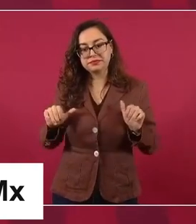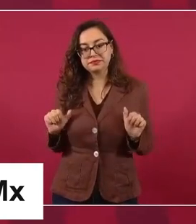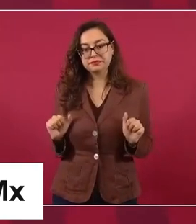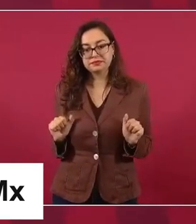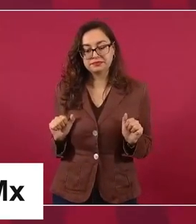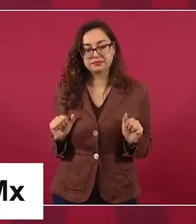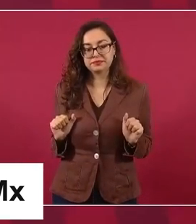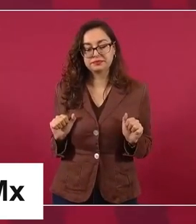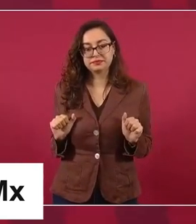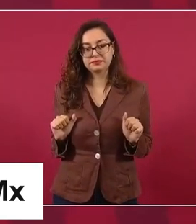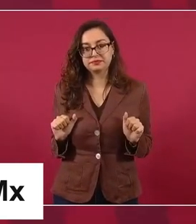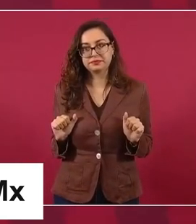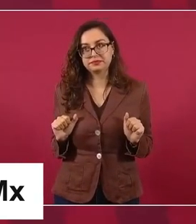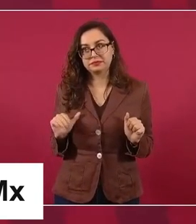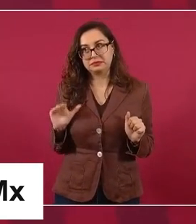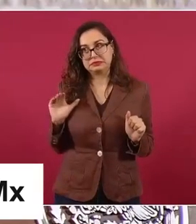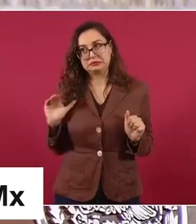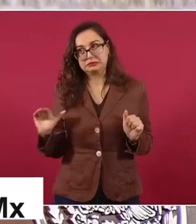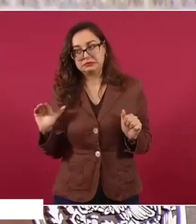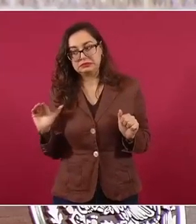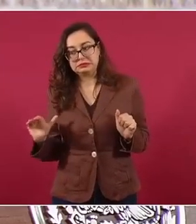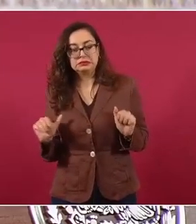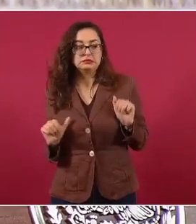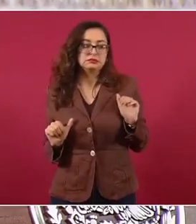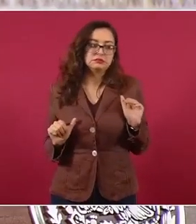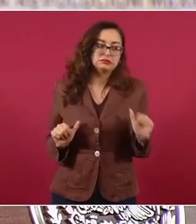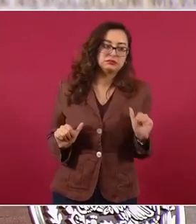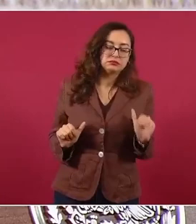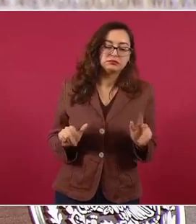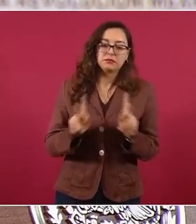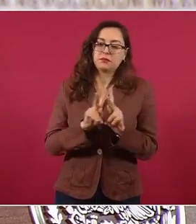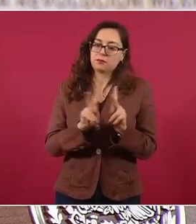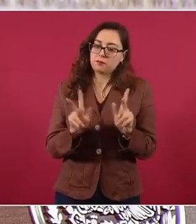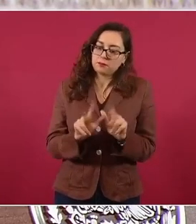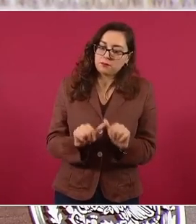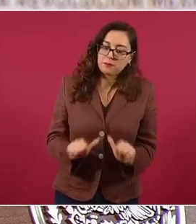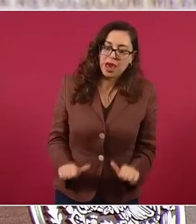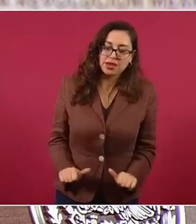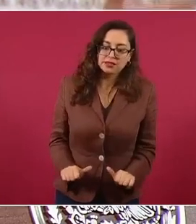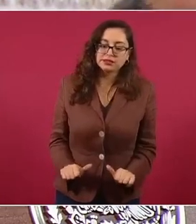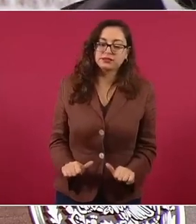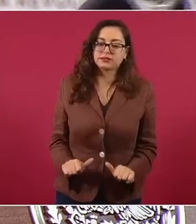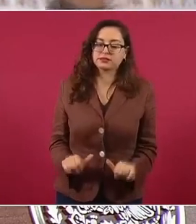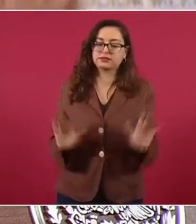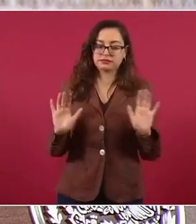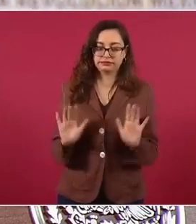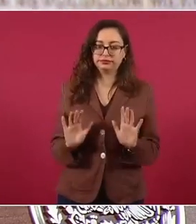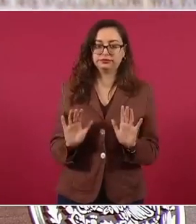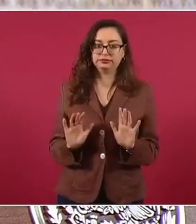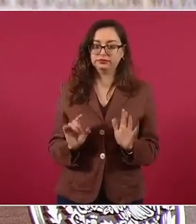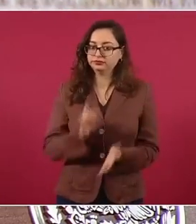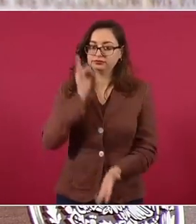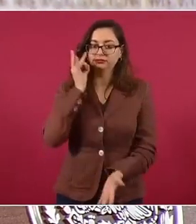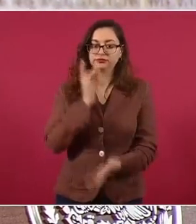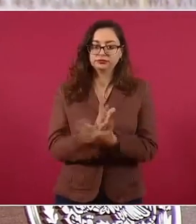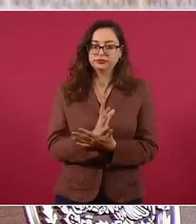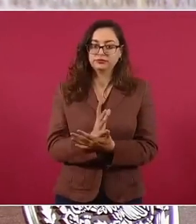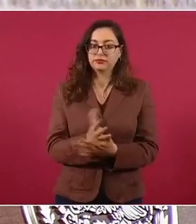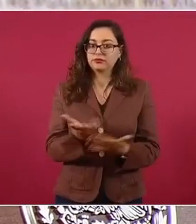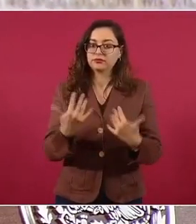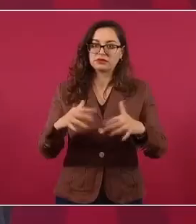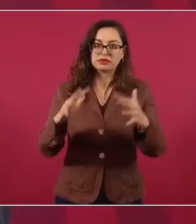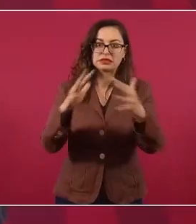y promover la paz, porque las guerras son